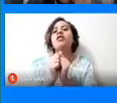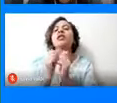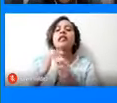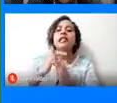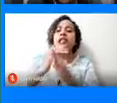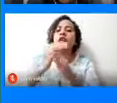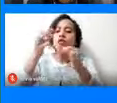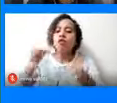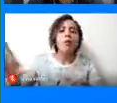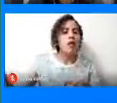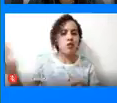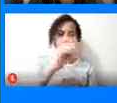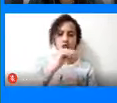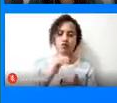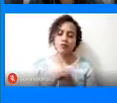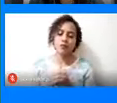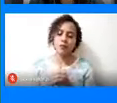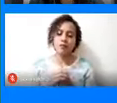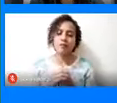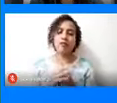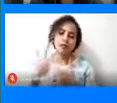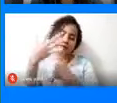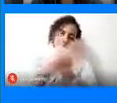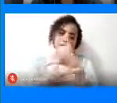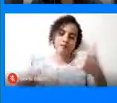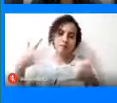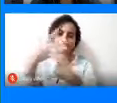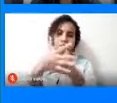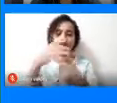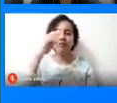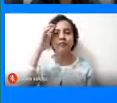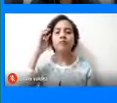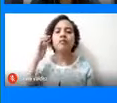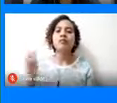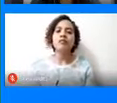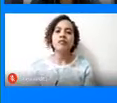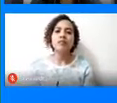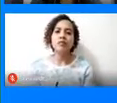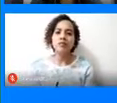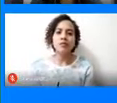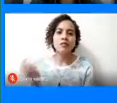todos a nivel nacional. Siguiente, por favor.